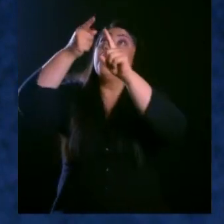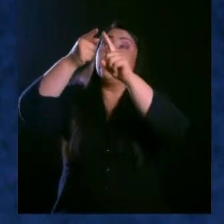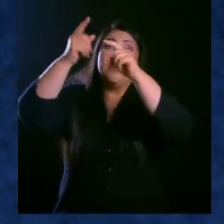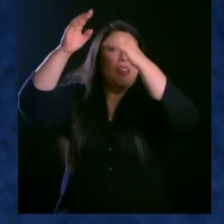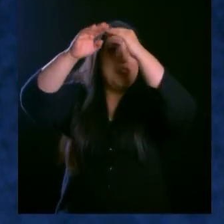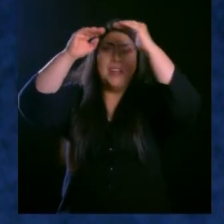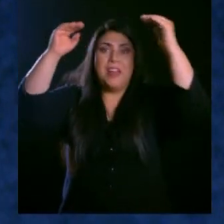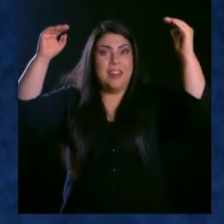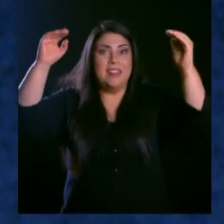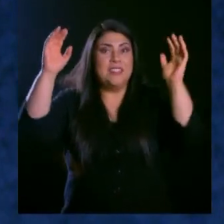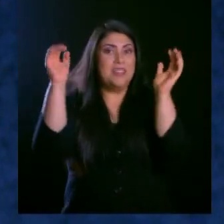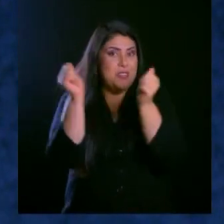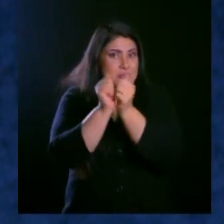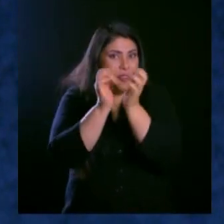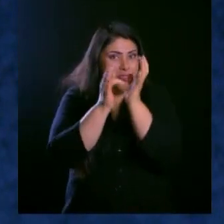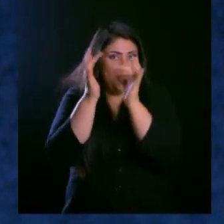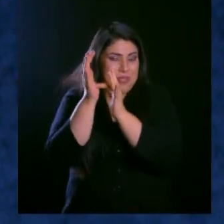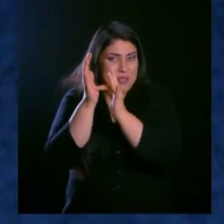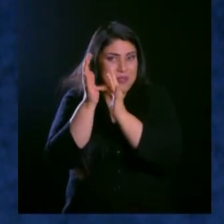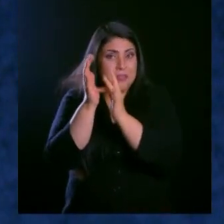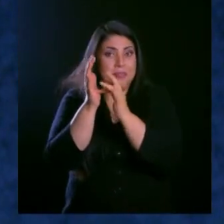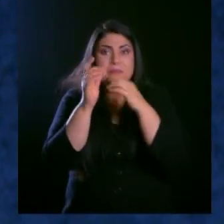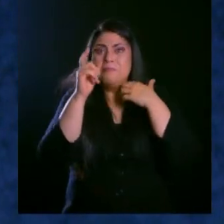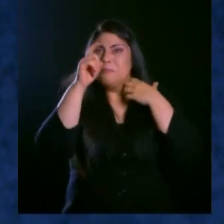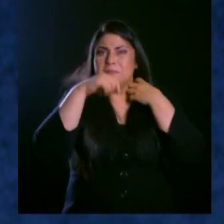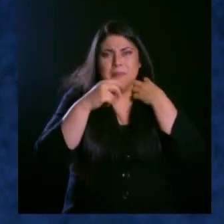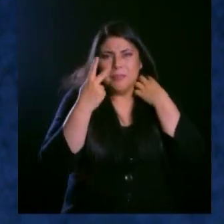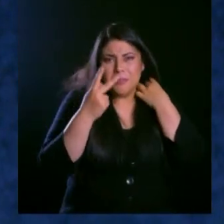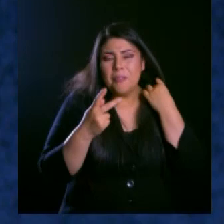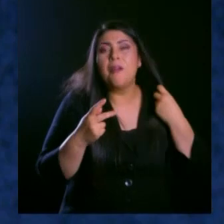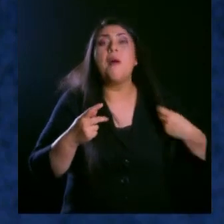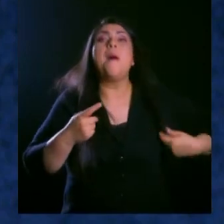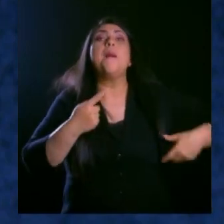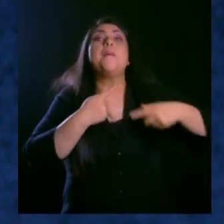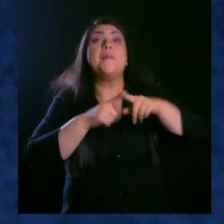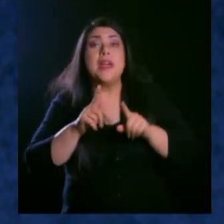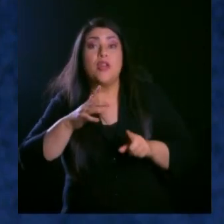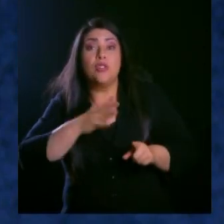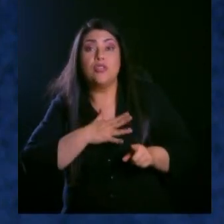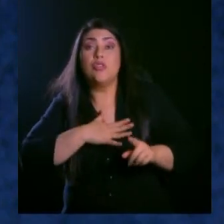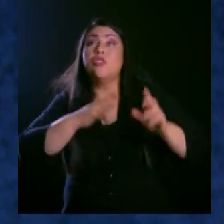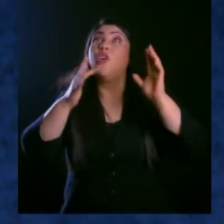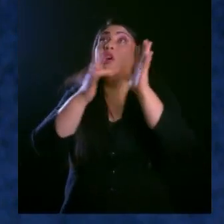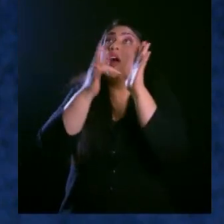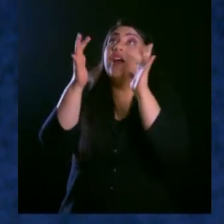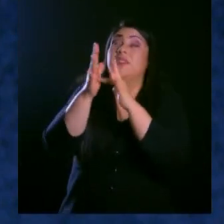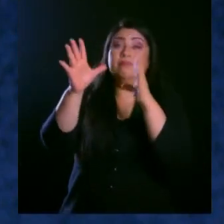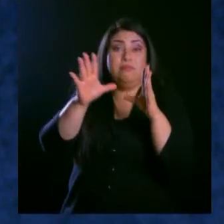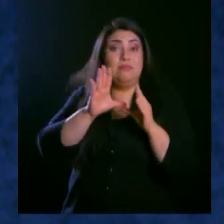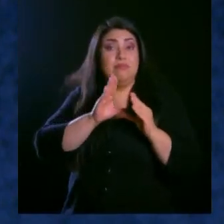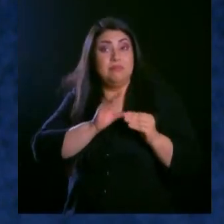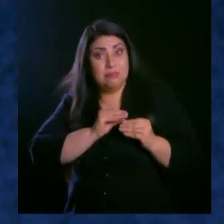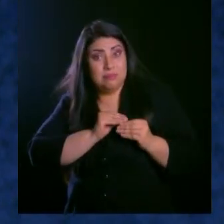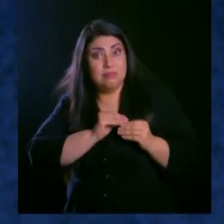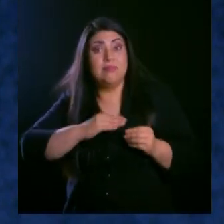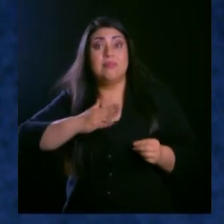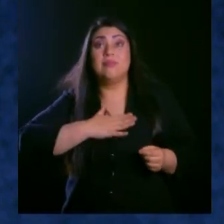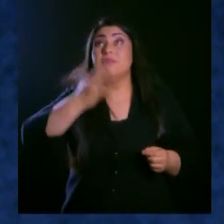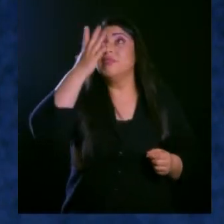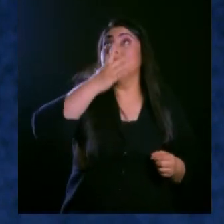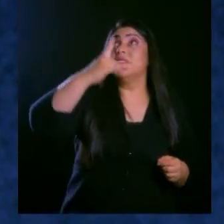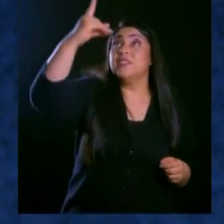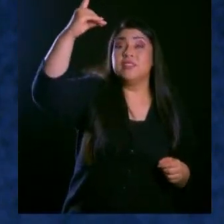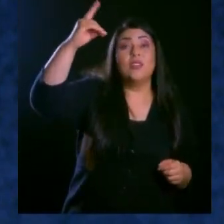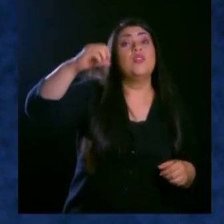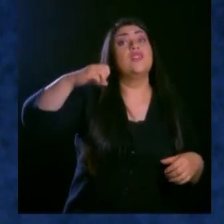certeza, pero es invisible. Pero cuando yo acepto a Jesús como mi Señor, se transforma en visible. Gerson, ¿y por qué me estás